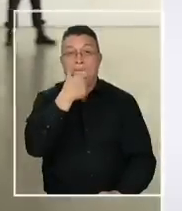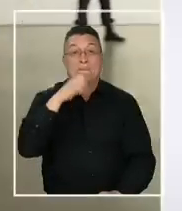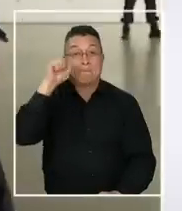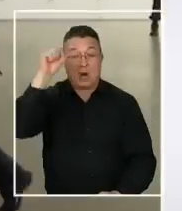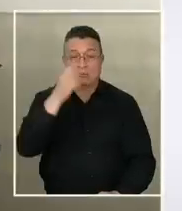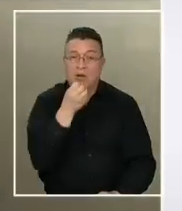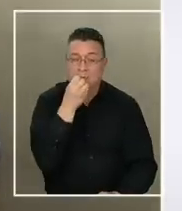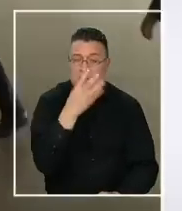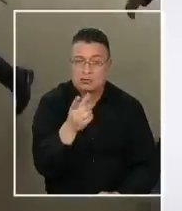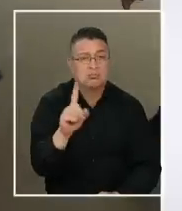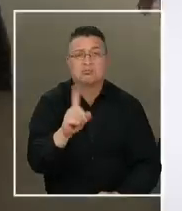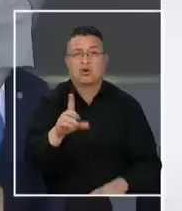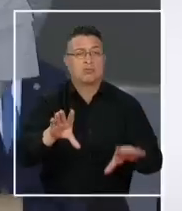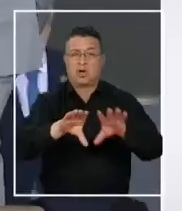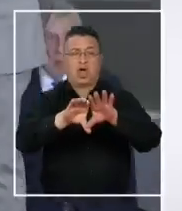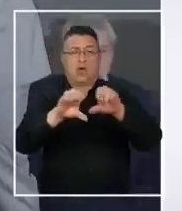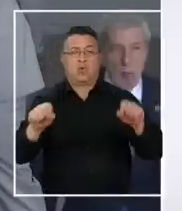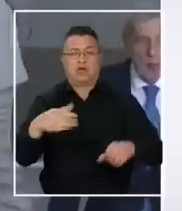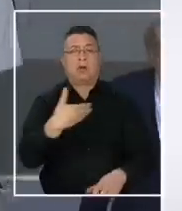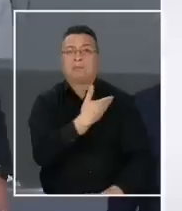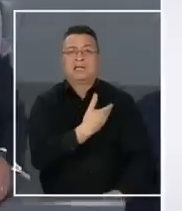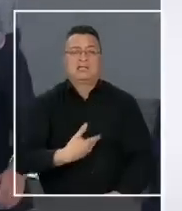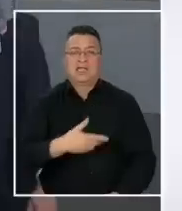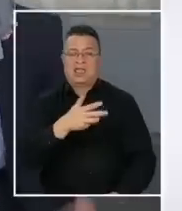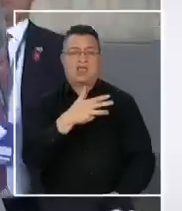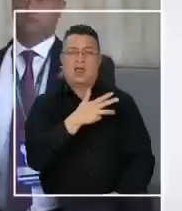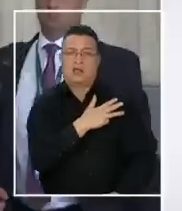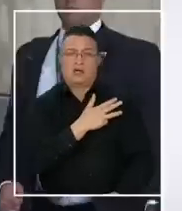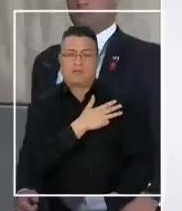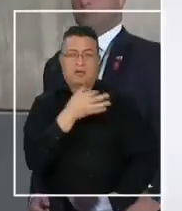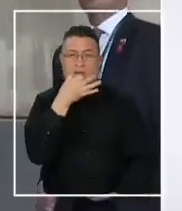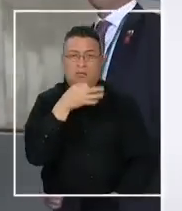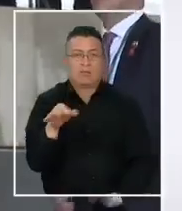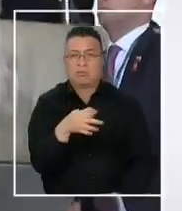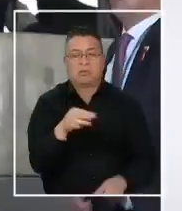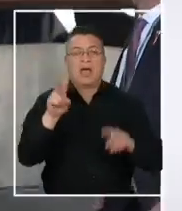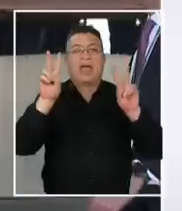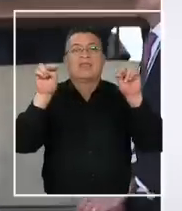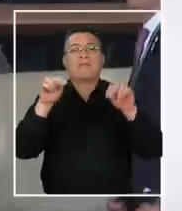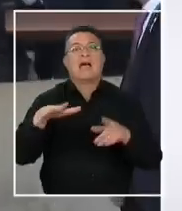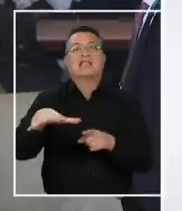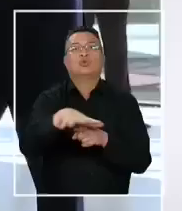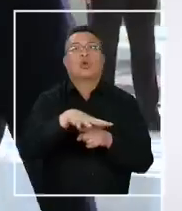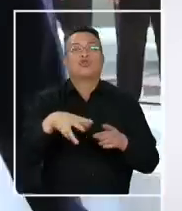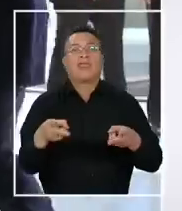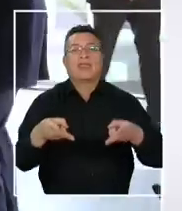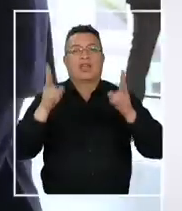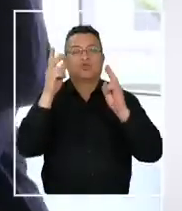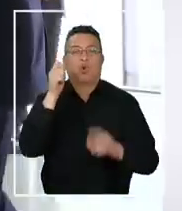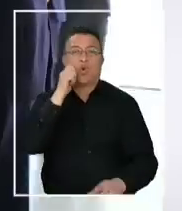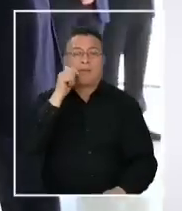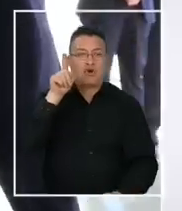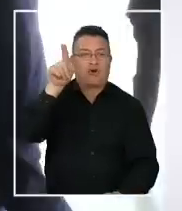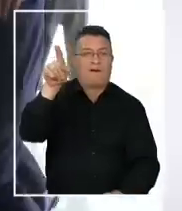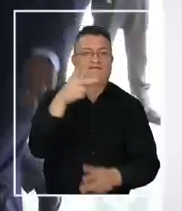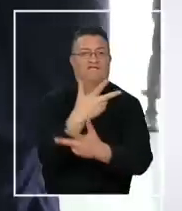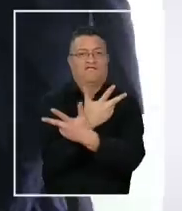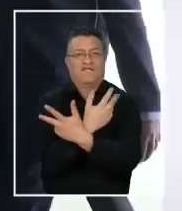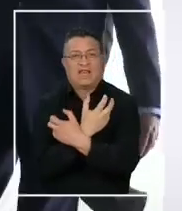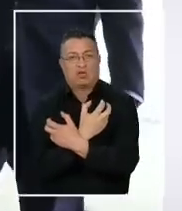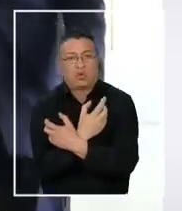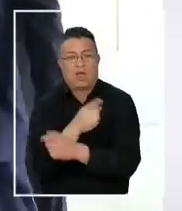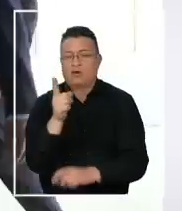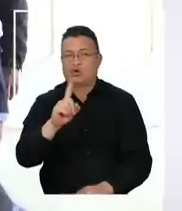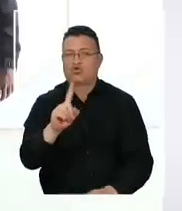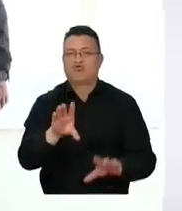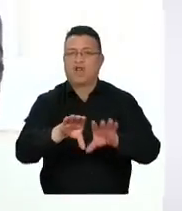desacuerdo con los dichos del presidente de Brasil, Luis Ignacio Lula da Silva, respecto de la situación de derechos humanos en Venezuela. Dijo estar